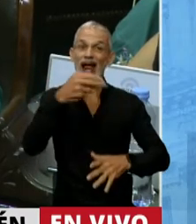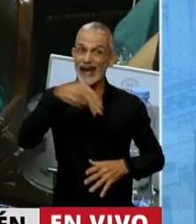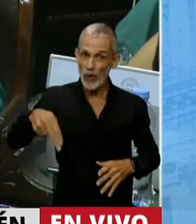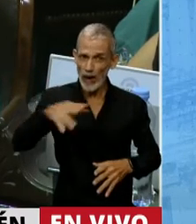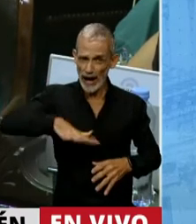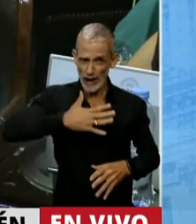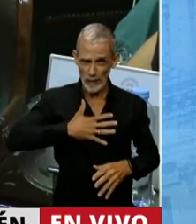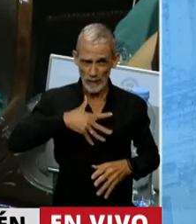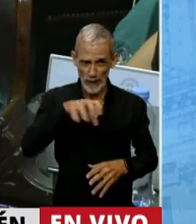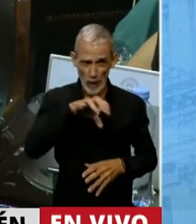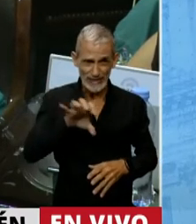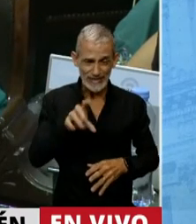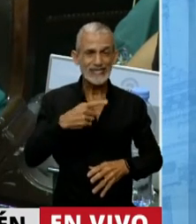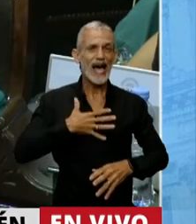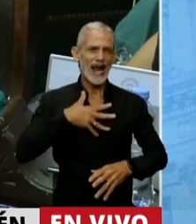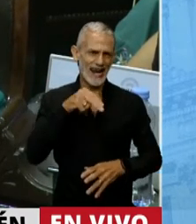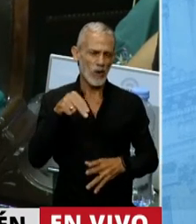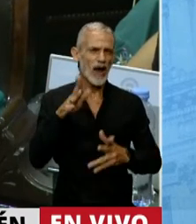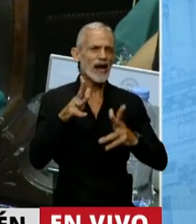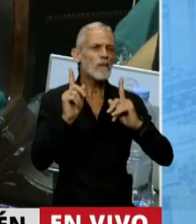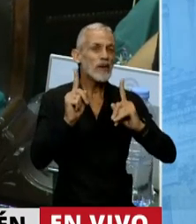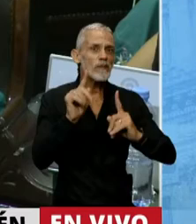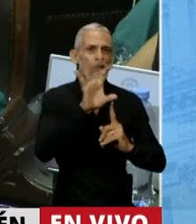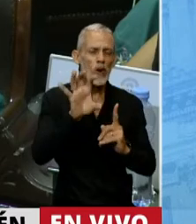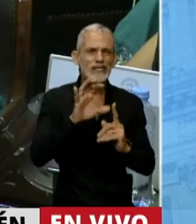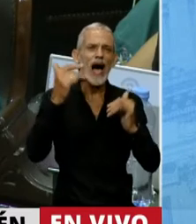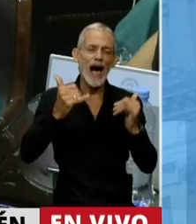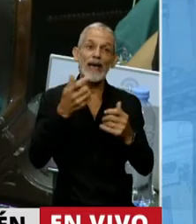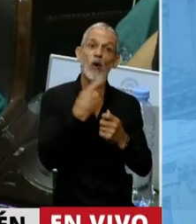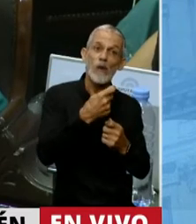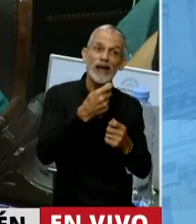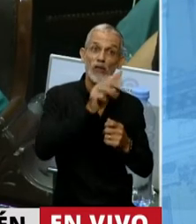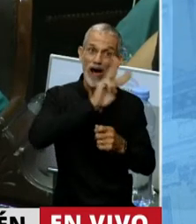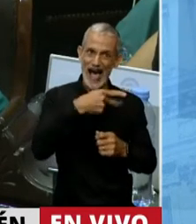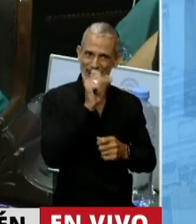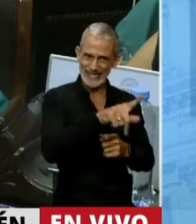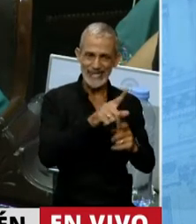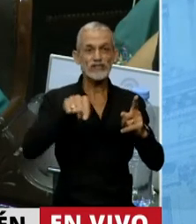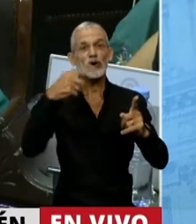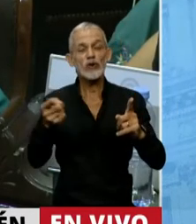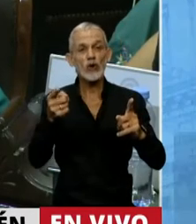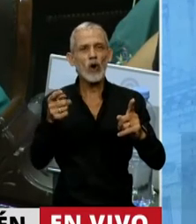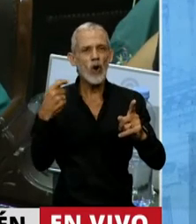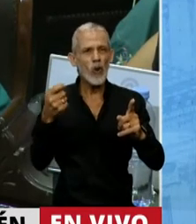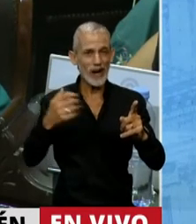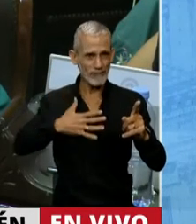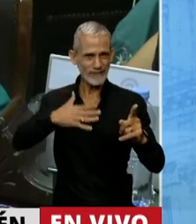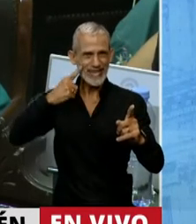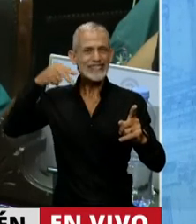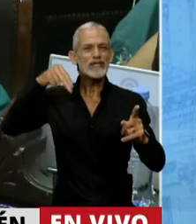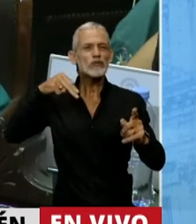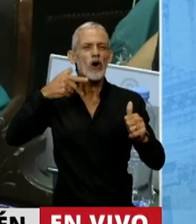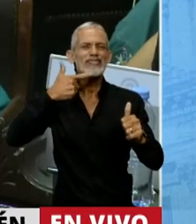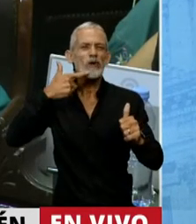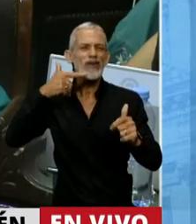particular. En la misma provincia conviven jubilados de ANSES y aquellos que lo han hecho con nuestro Instituto de